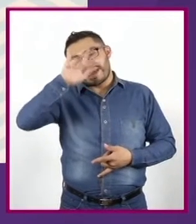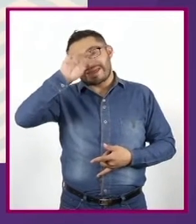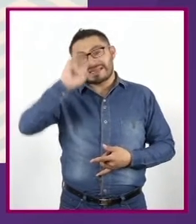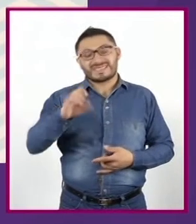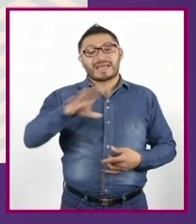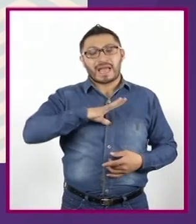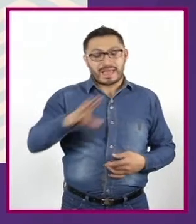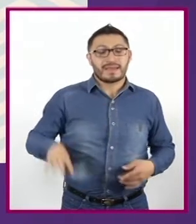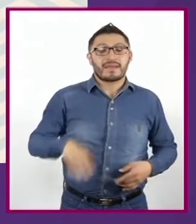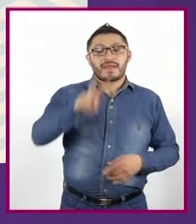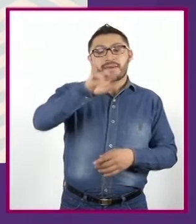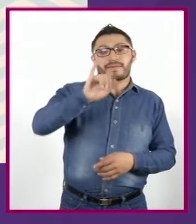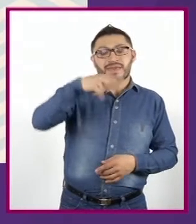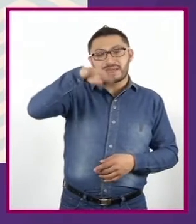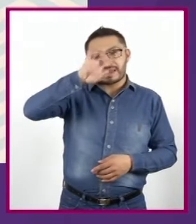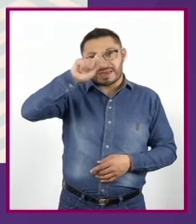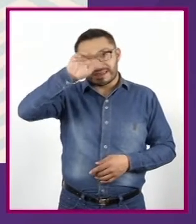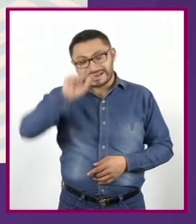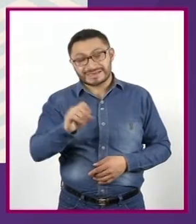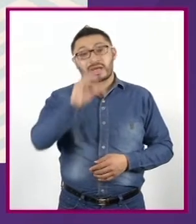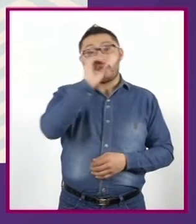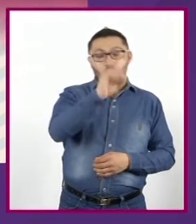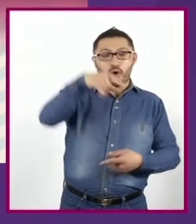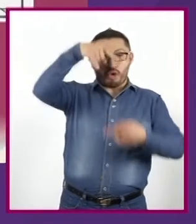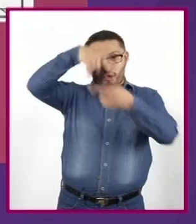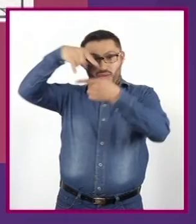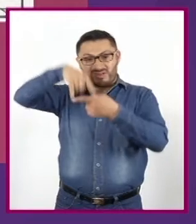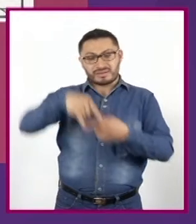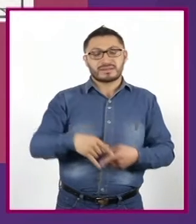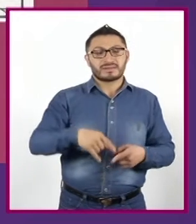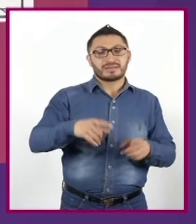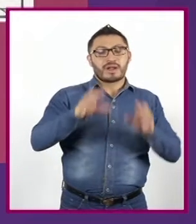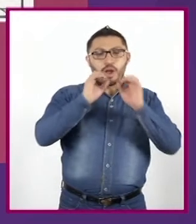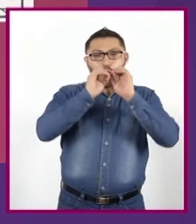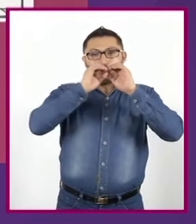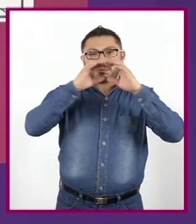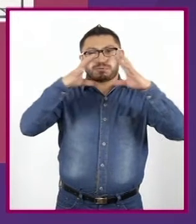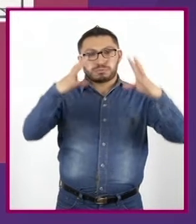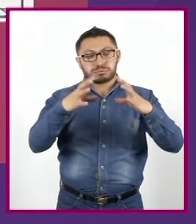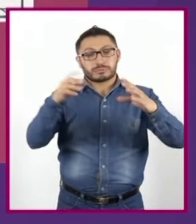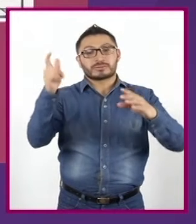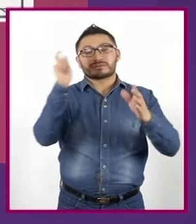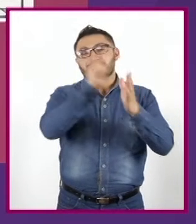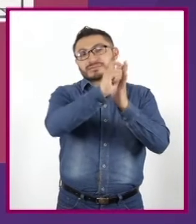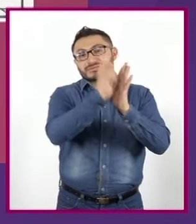Viñetas o cuadros Globos de texto o bocadillos